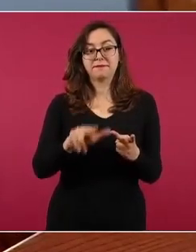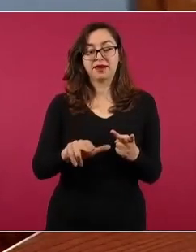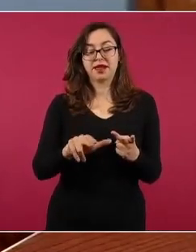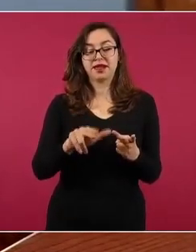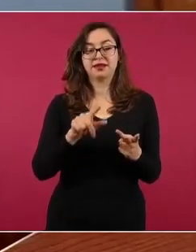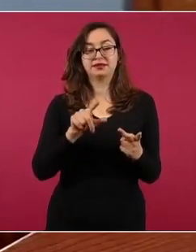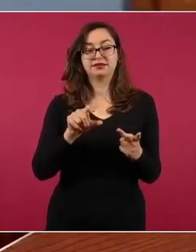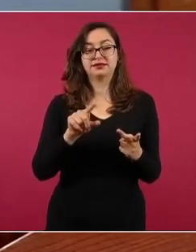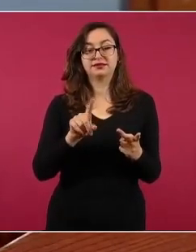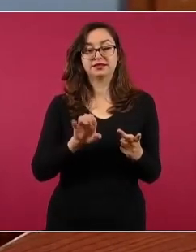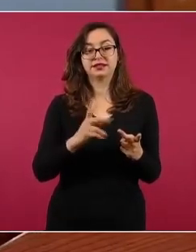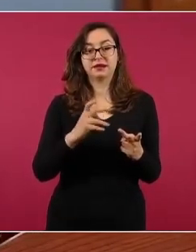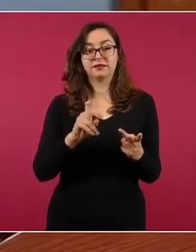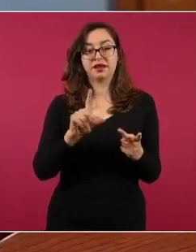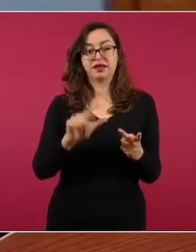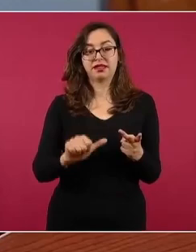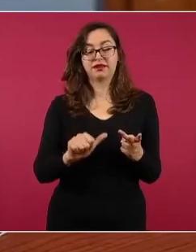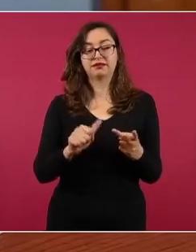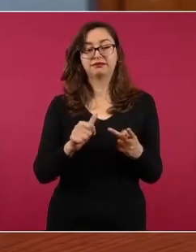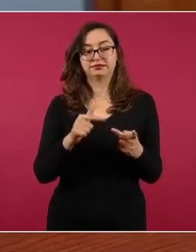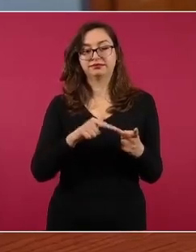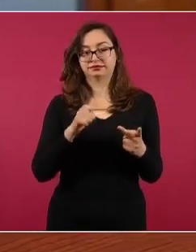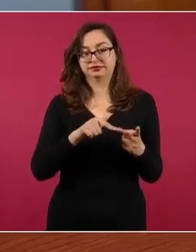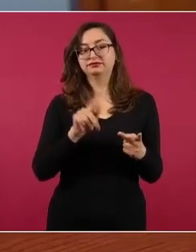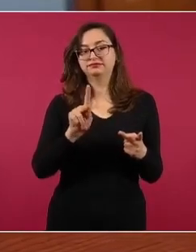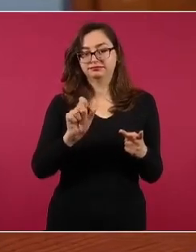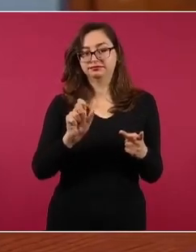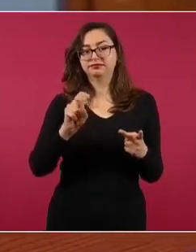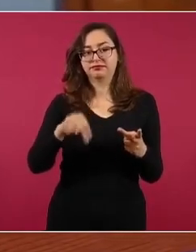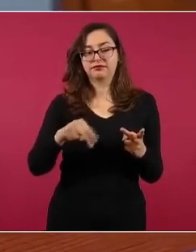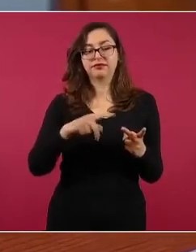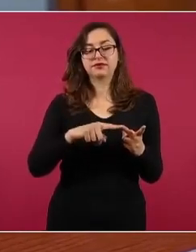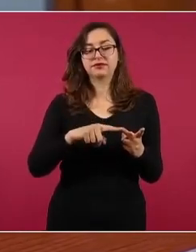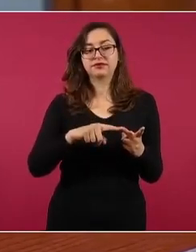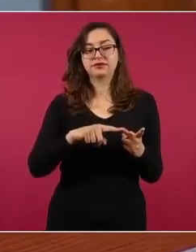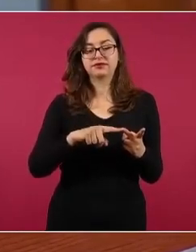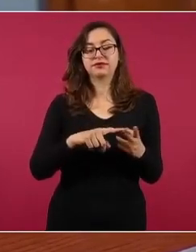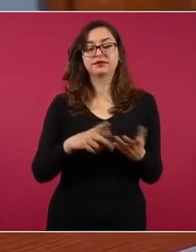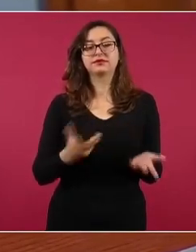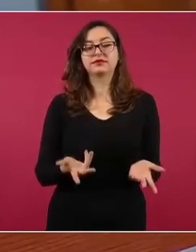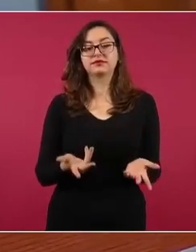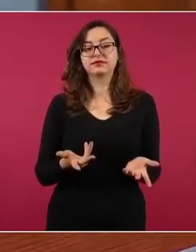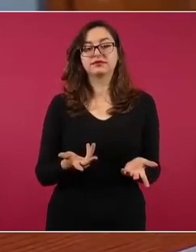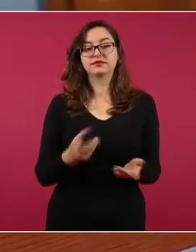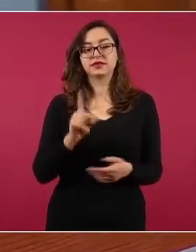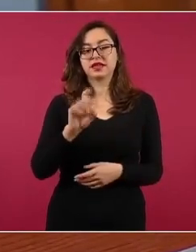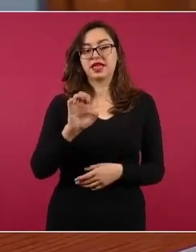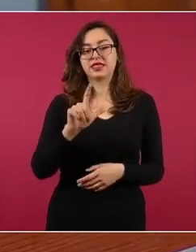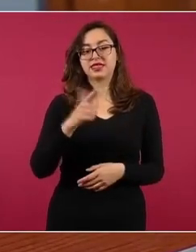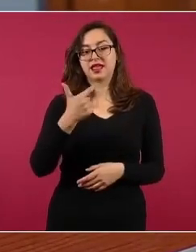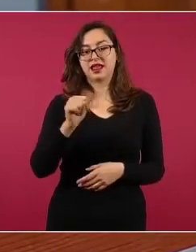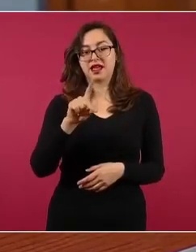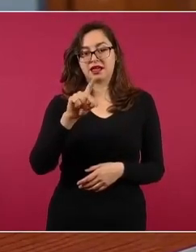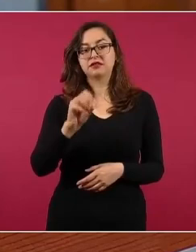PAN, senador. Dante Delgado, pues sí,